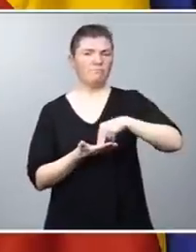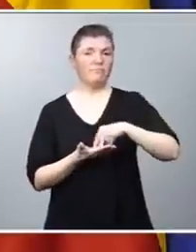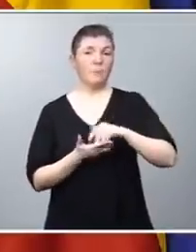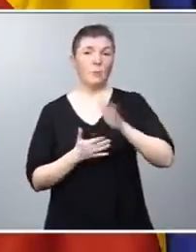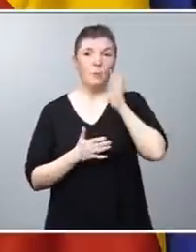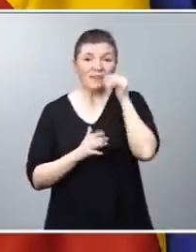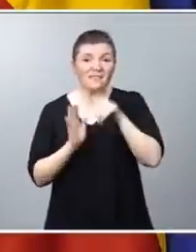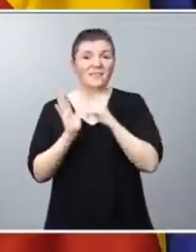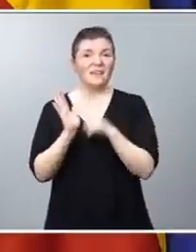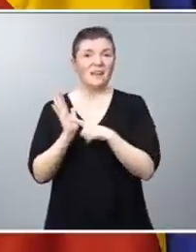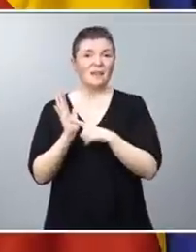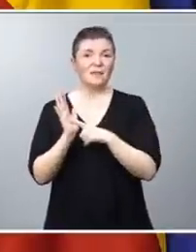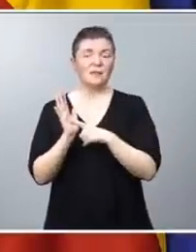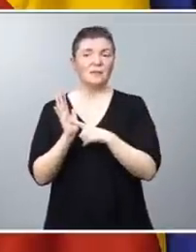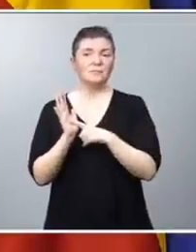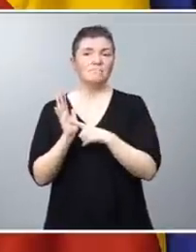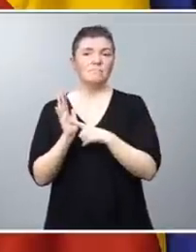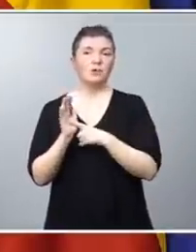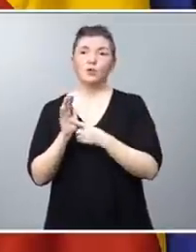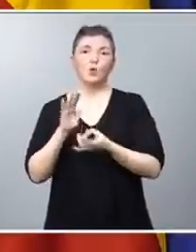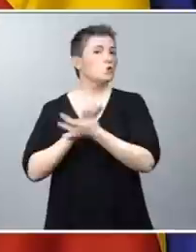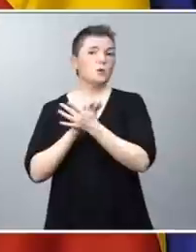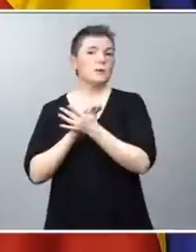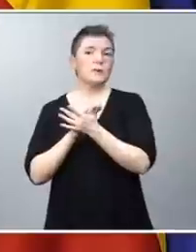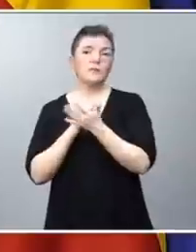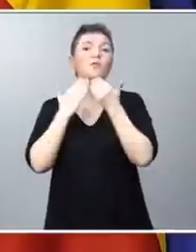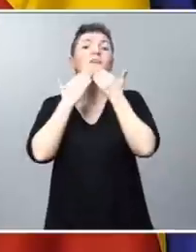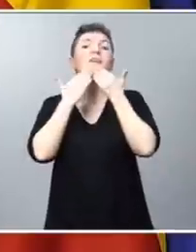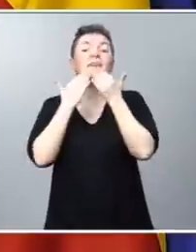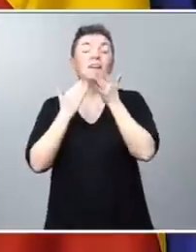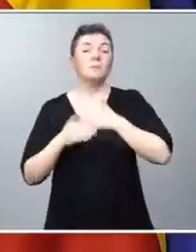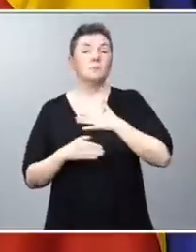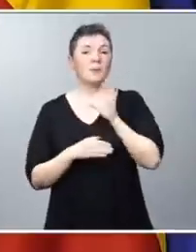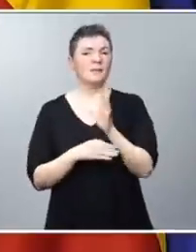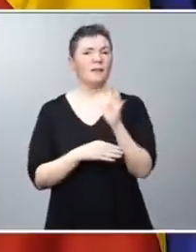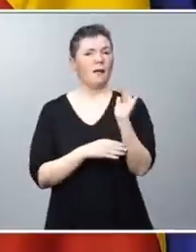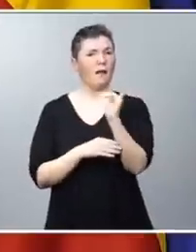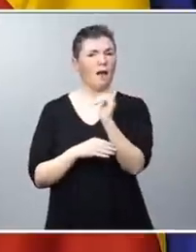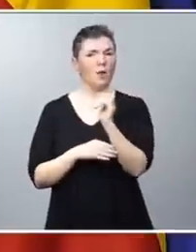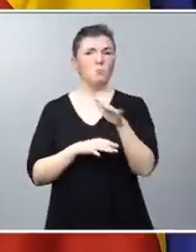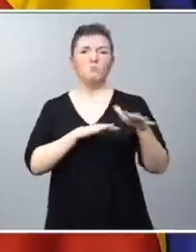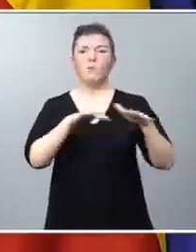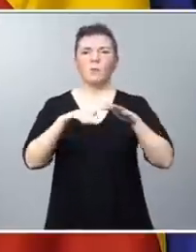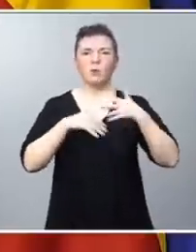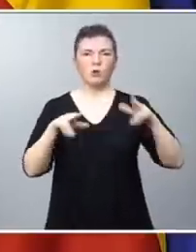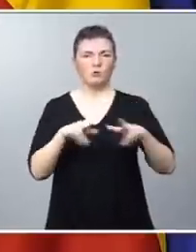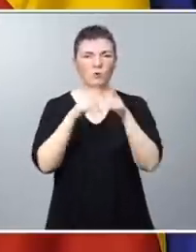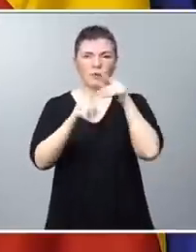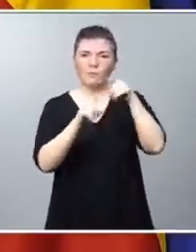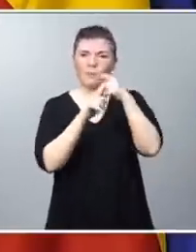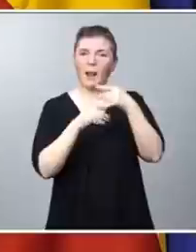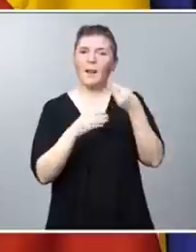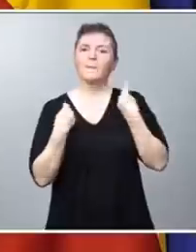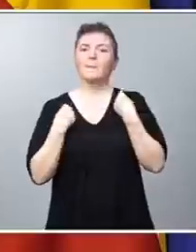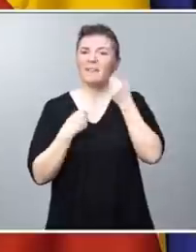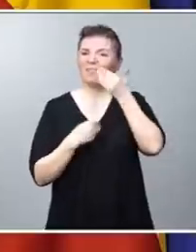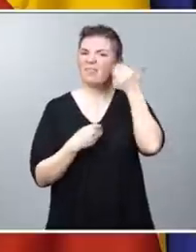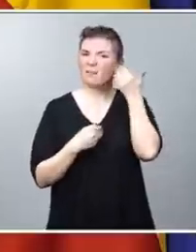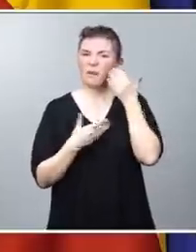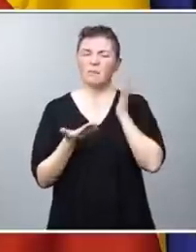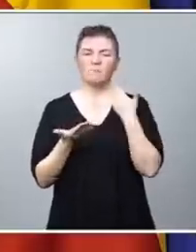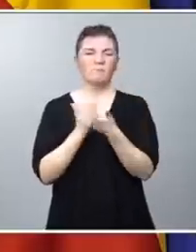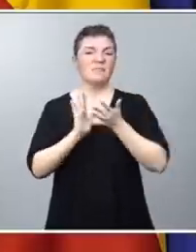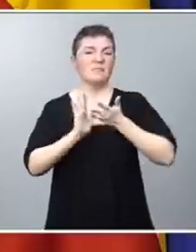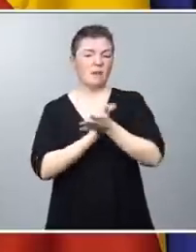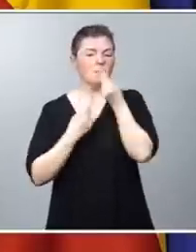nunca hubiera visto la luz si no fuera porque en nuestro país existe un movimiento social por la vivienda digna que representa lo mejor de nuestro